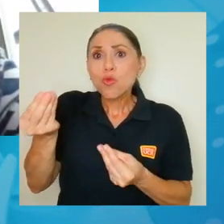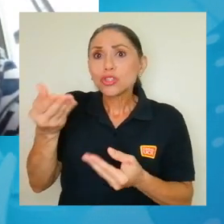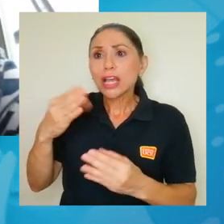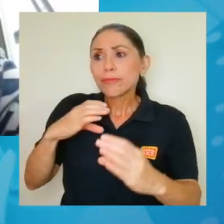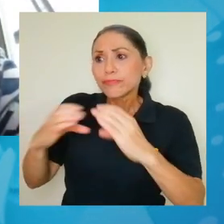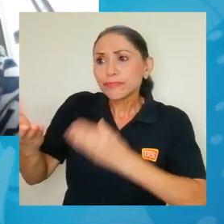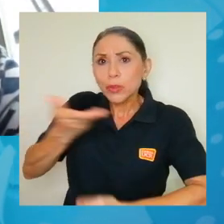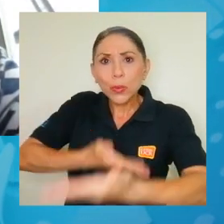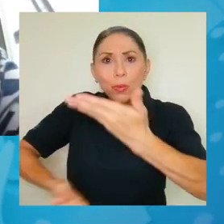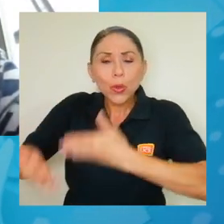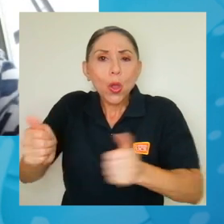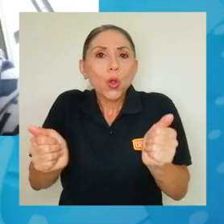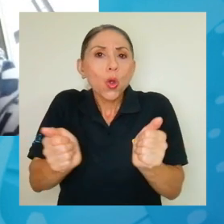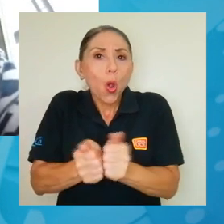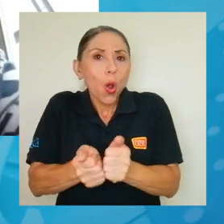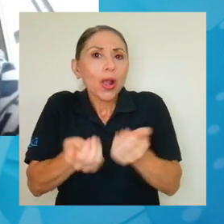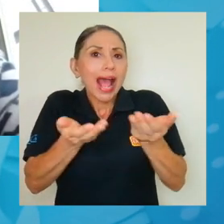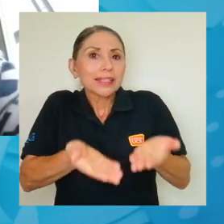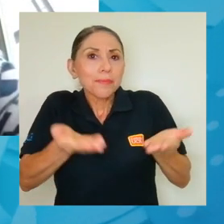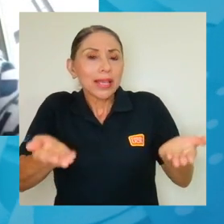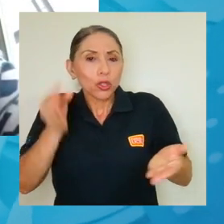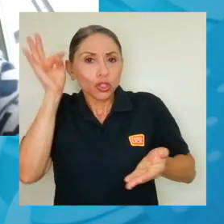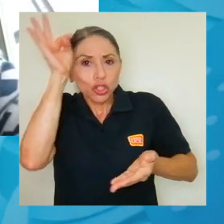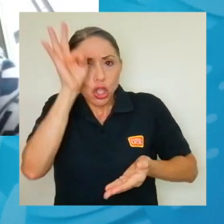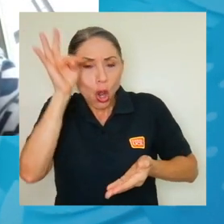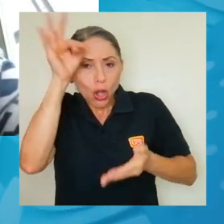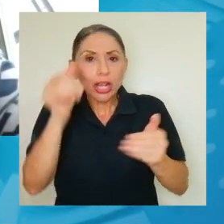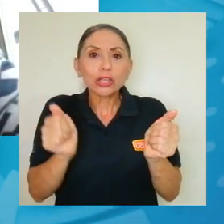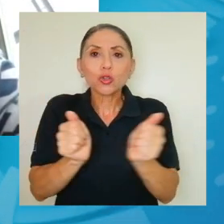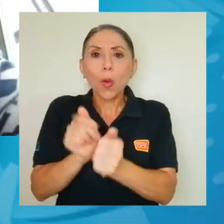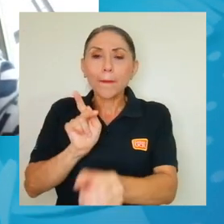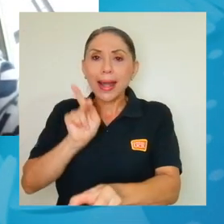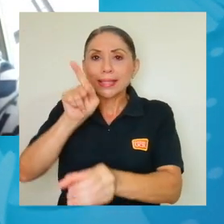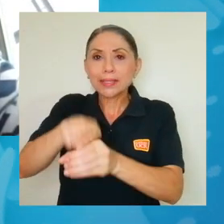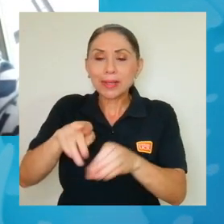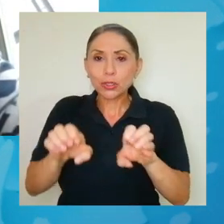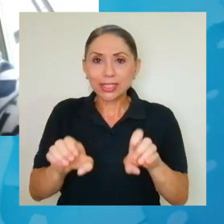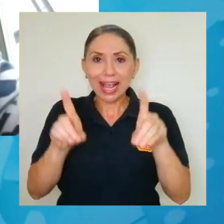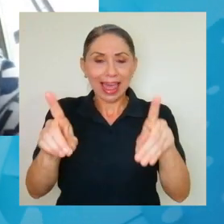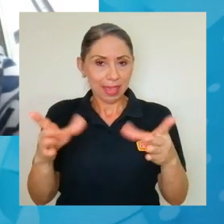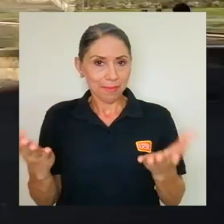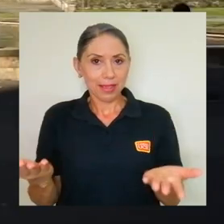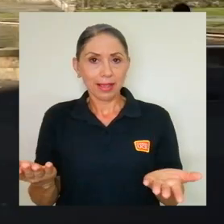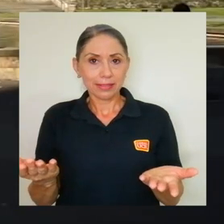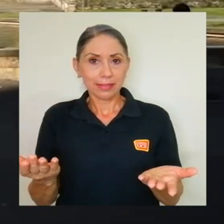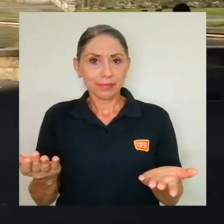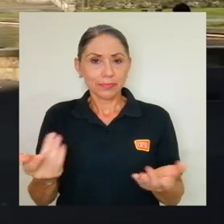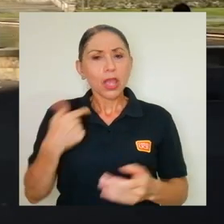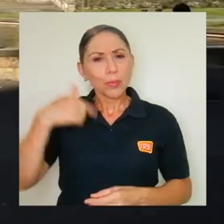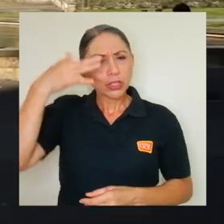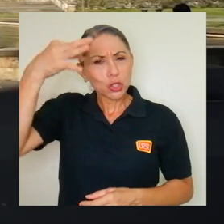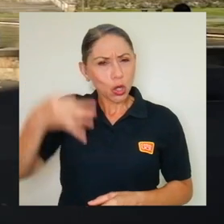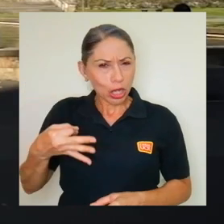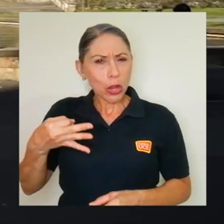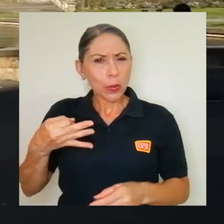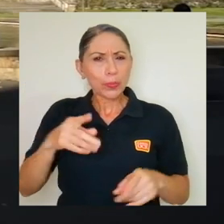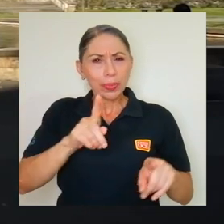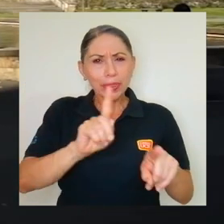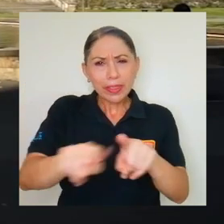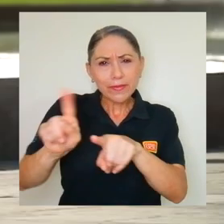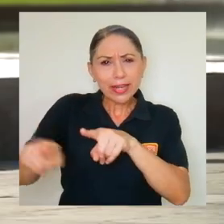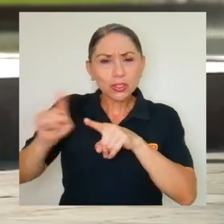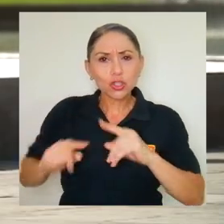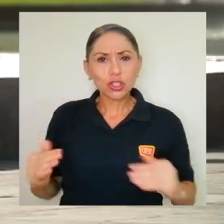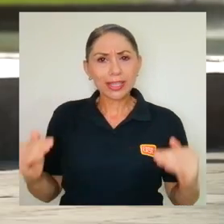interacción en relación con aspectos teóricos, con participaciones académicas. Entonces, creo que en diversos